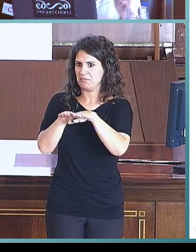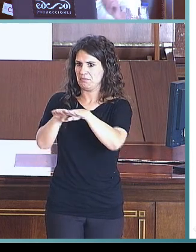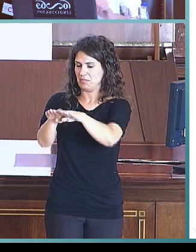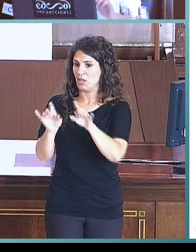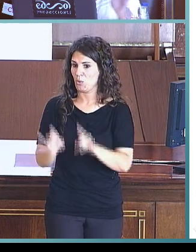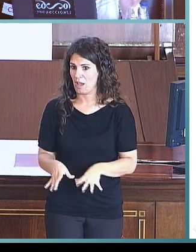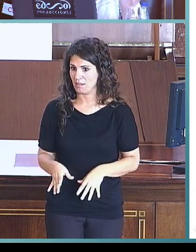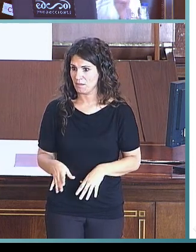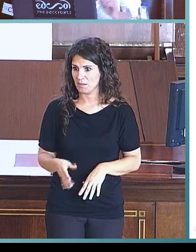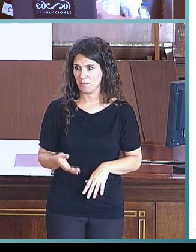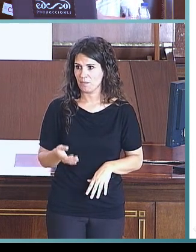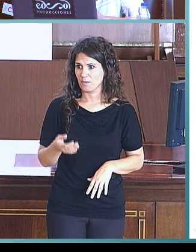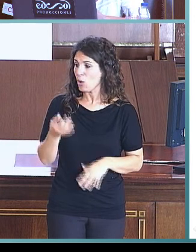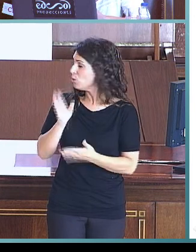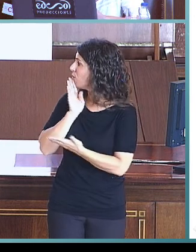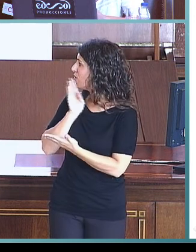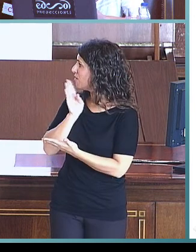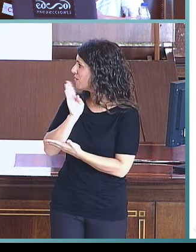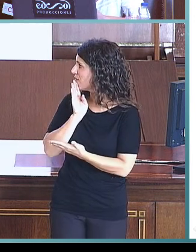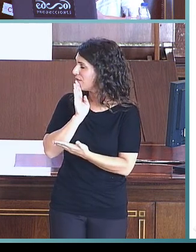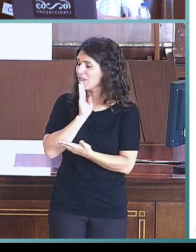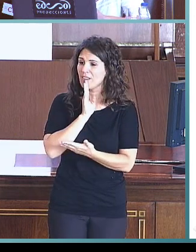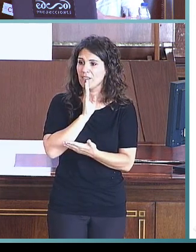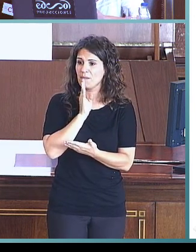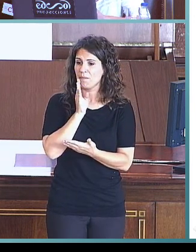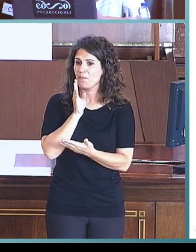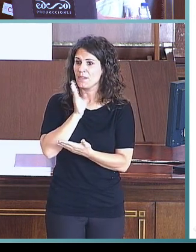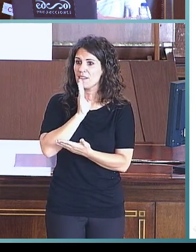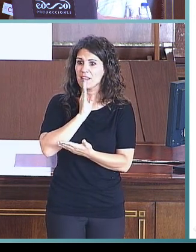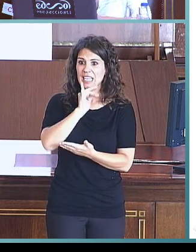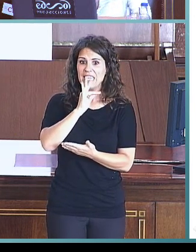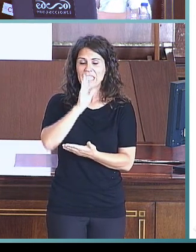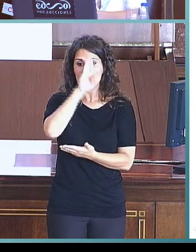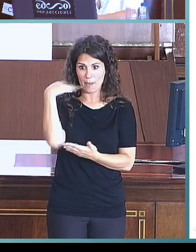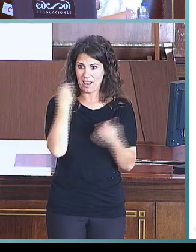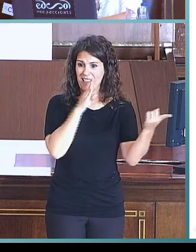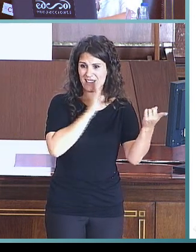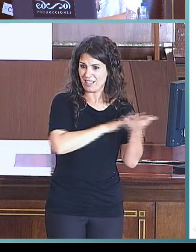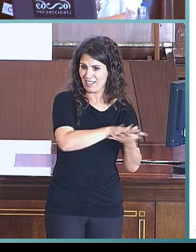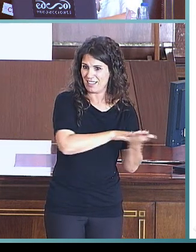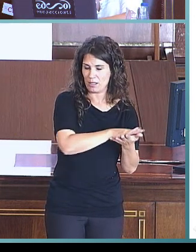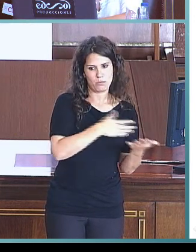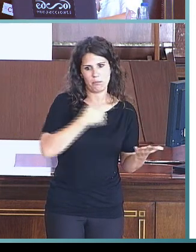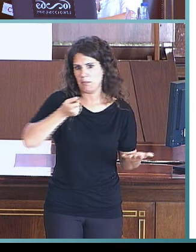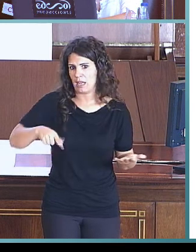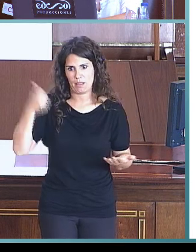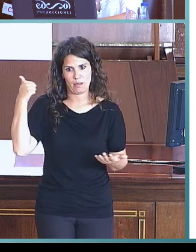que acaba de comentar, de lo que acaba de comentar Isabel. Y,